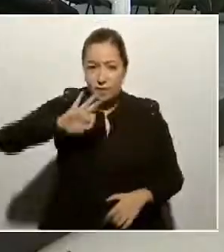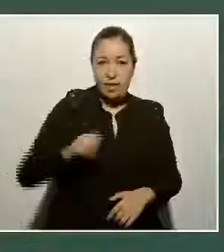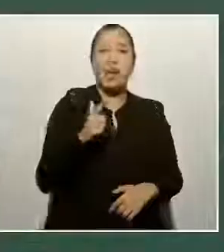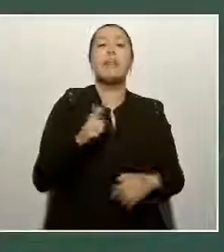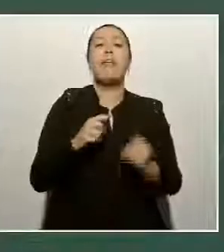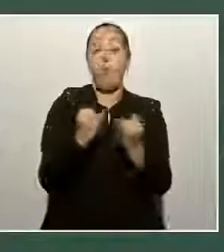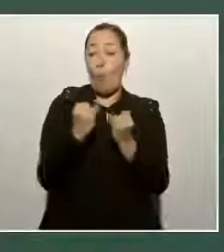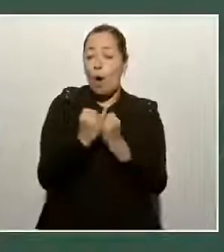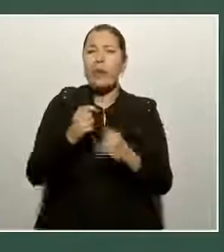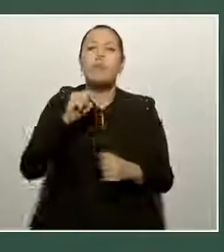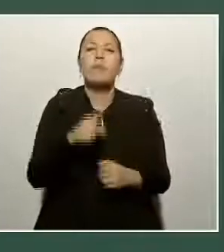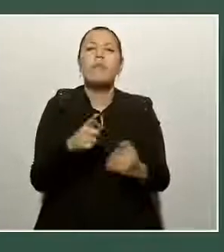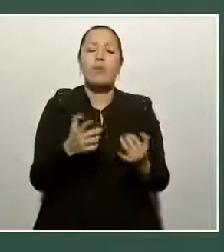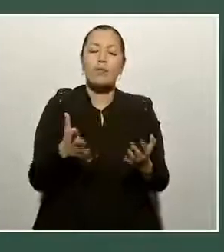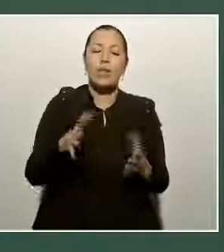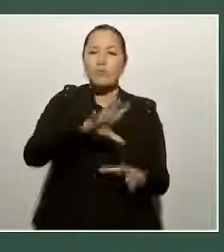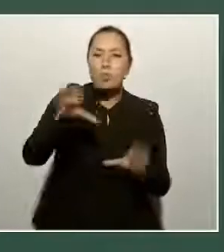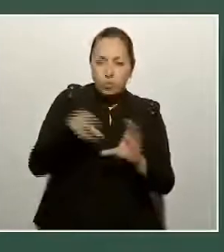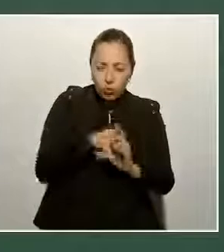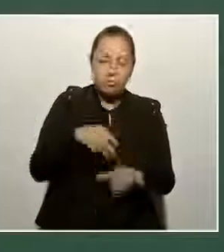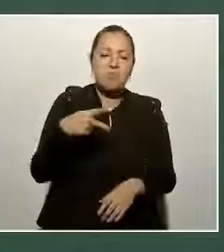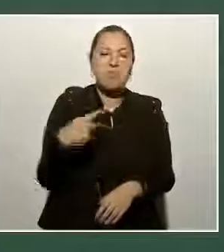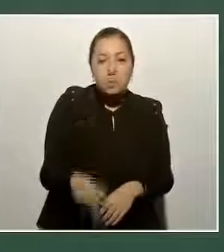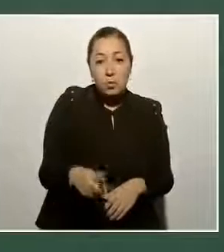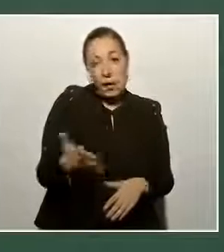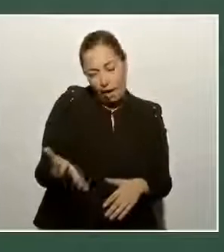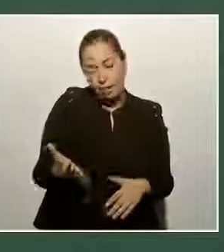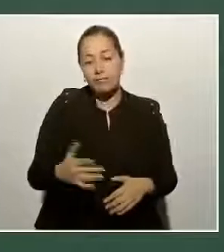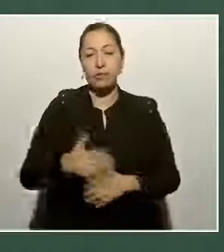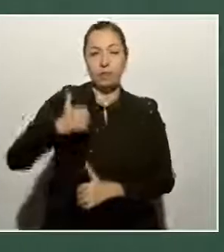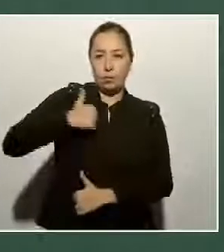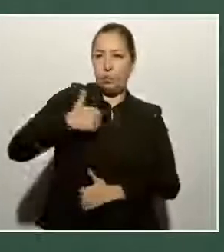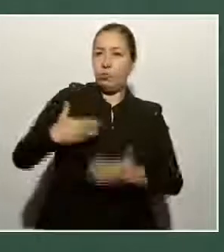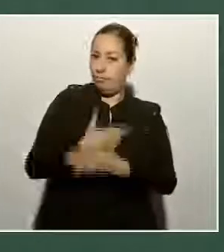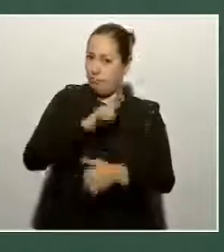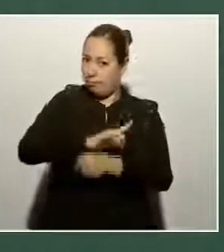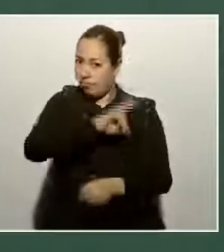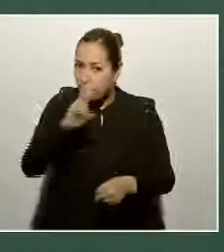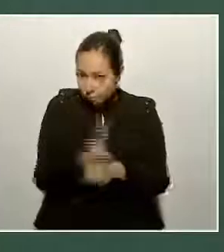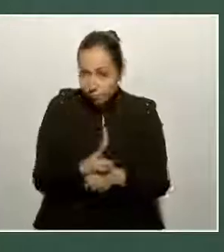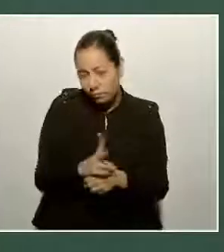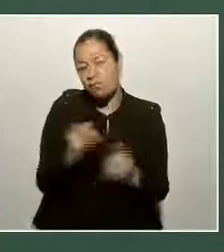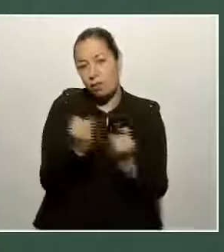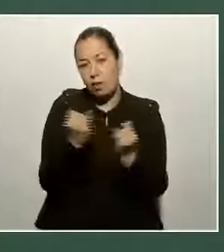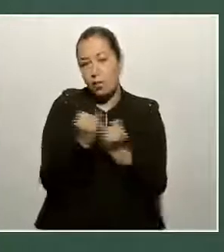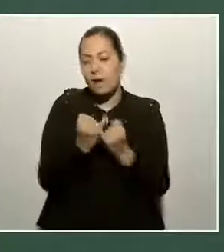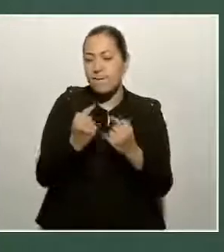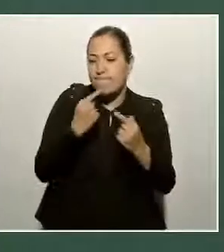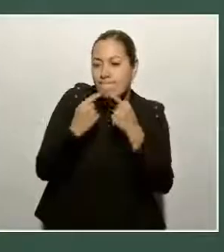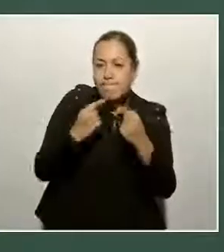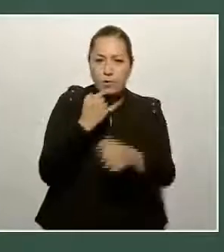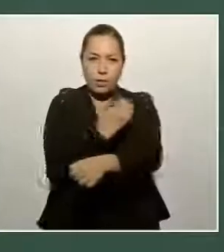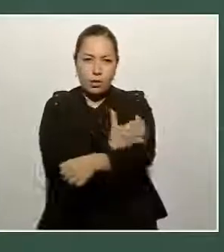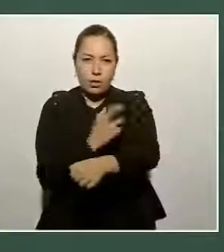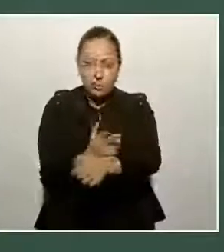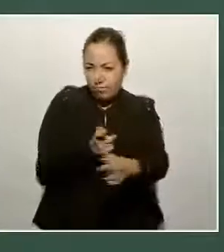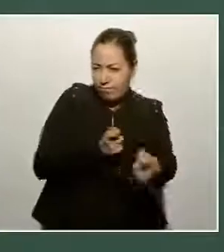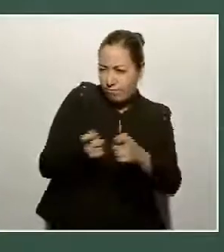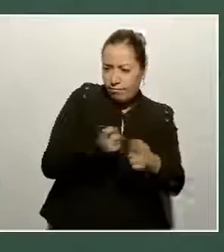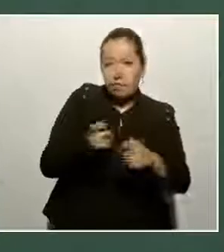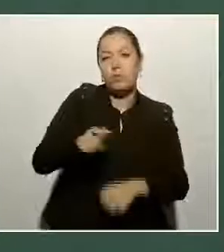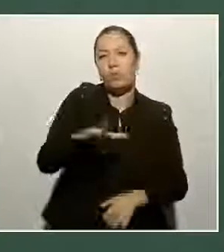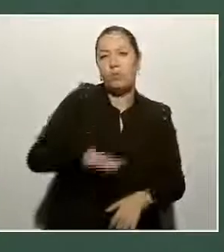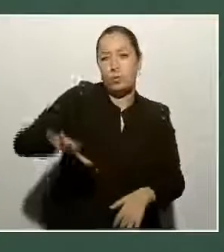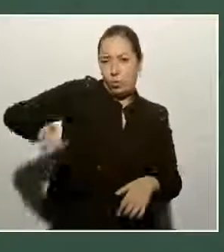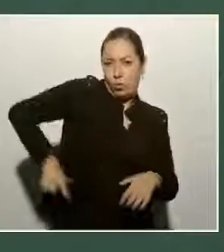mexicano y principalmente la Guardia Nacional, en coordinación con gobiernos estatales y municipales, contribuyendo al